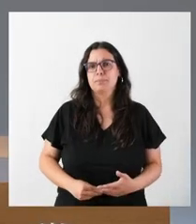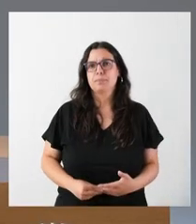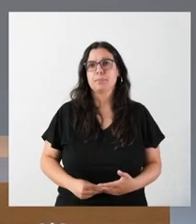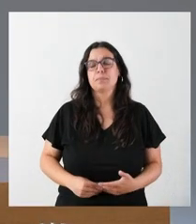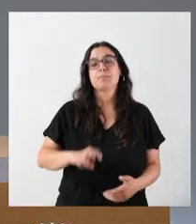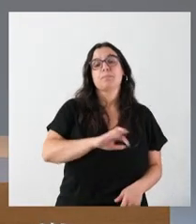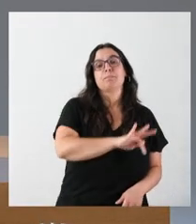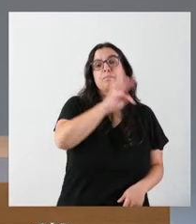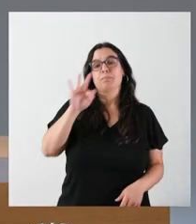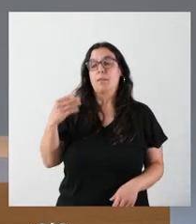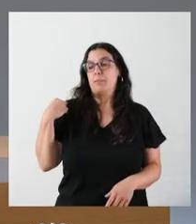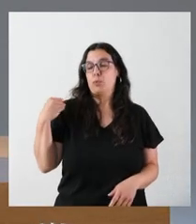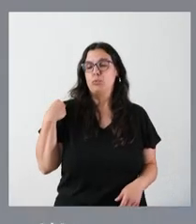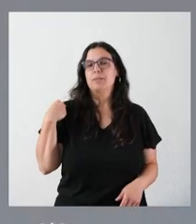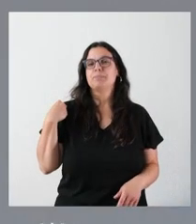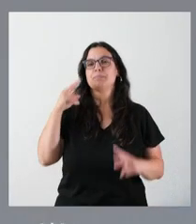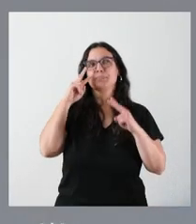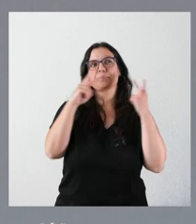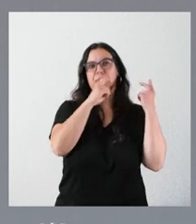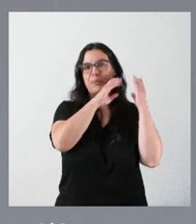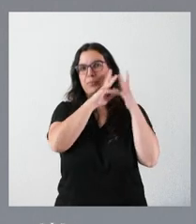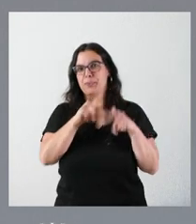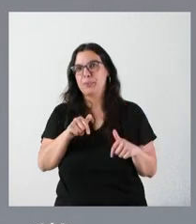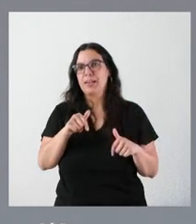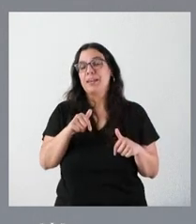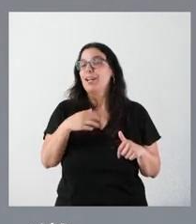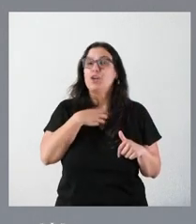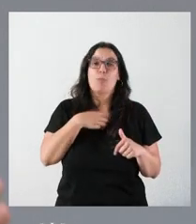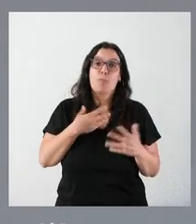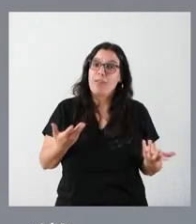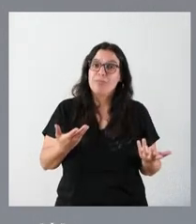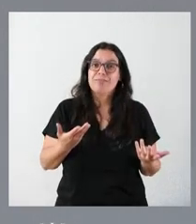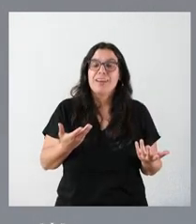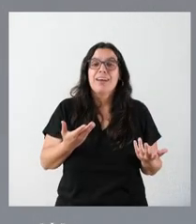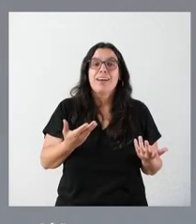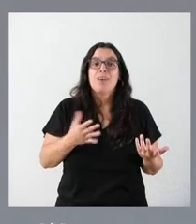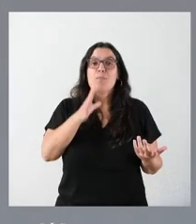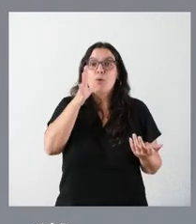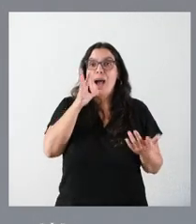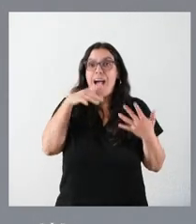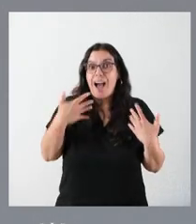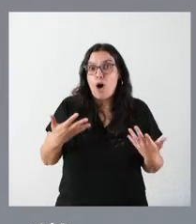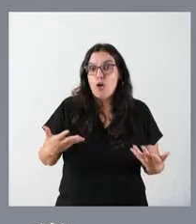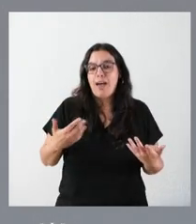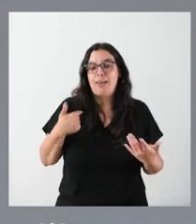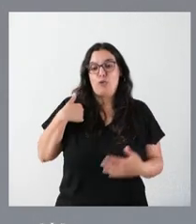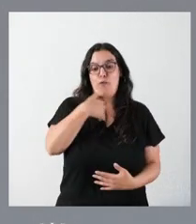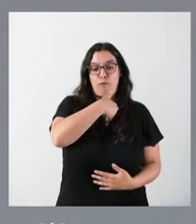relación a la pregunta que me hacía, pues es evidente que no le puedo hacer balance, porque en este momento y desde esta posición